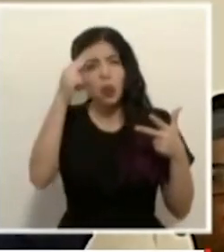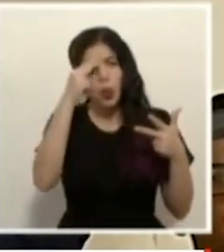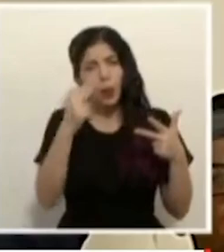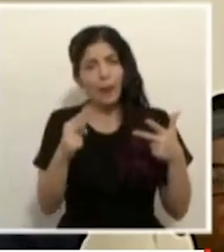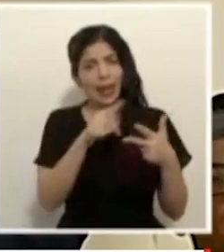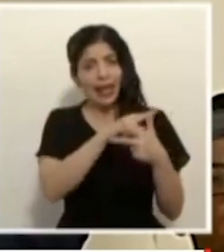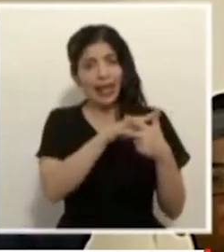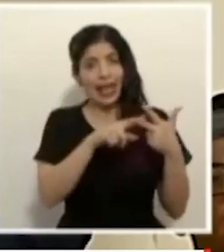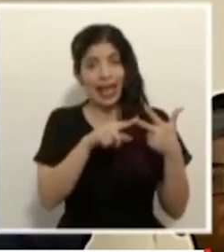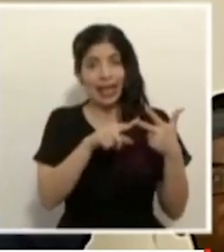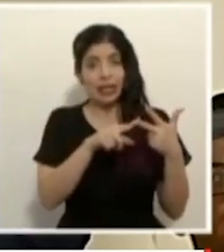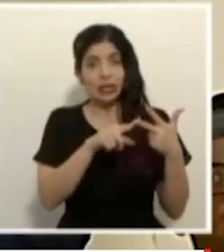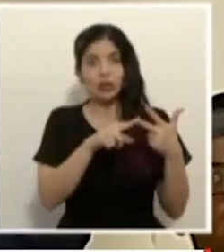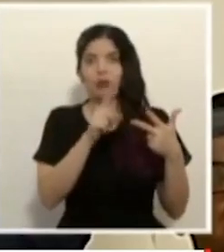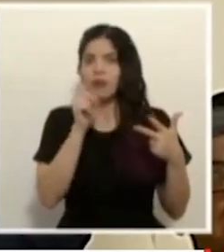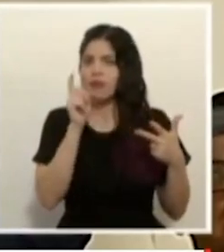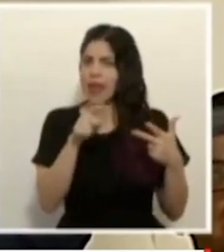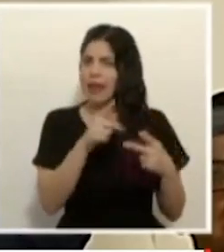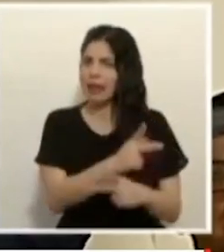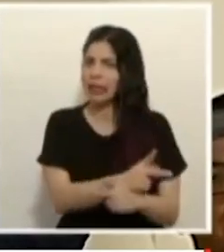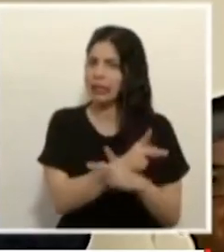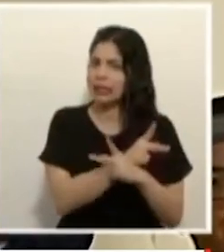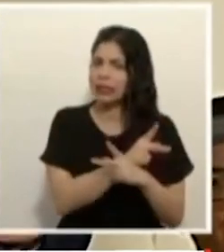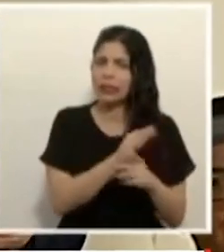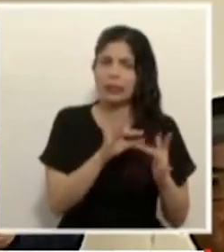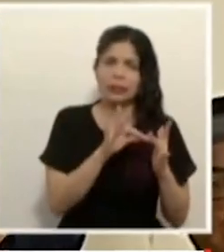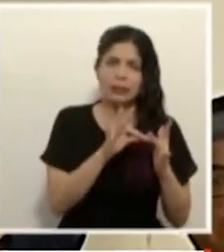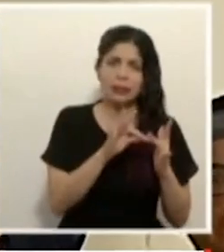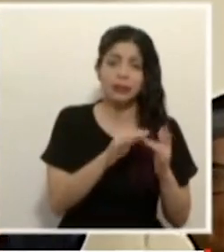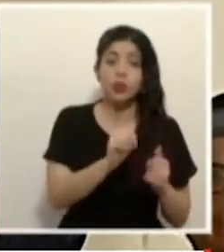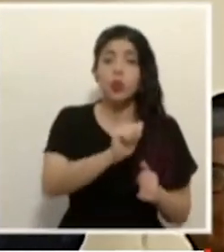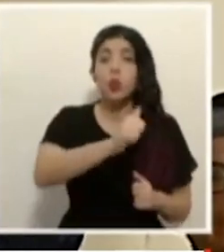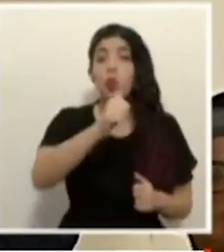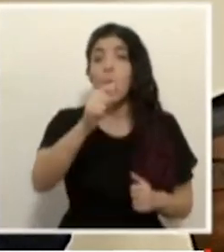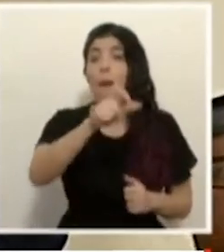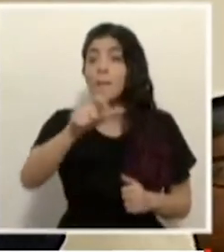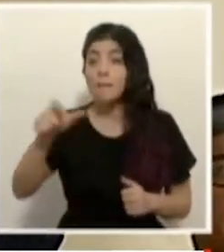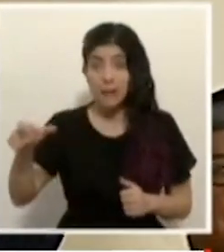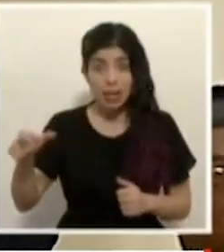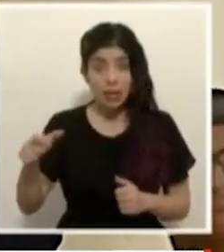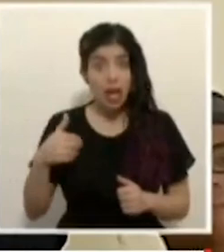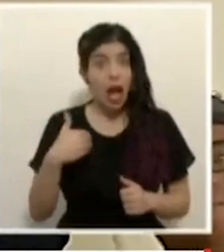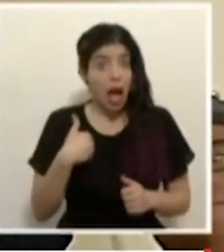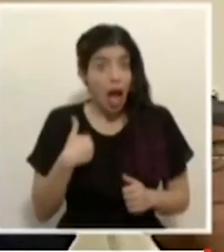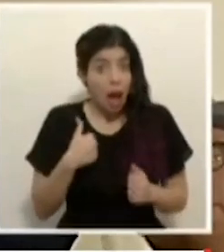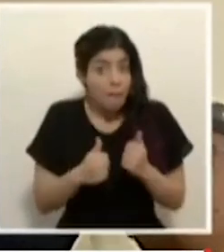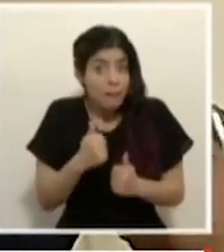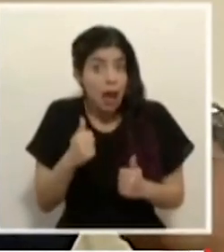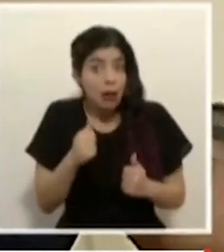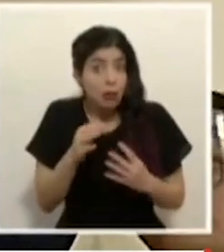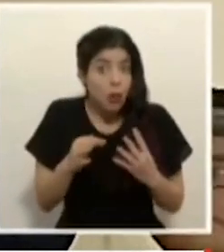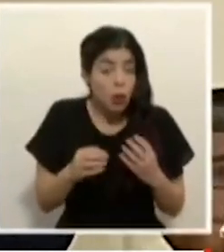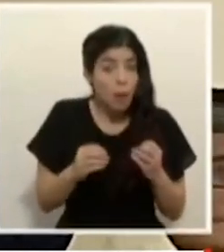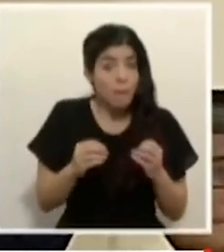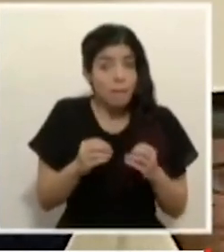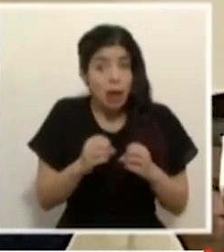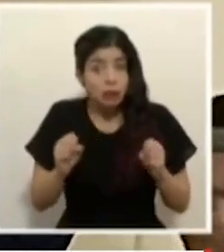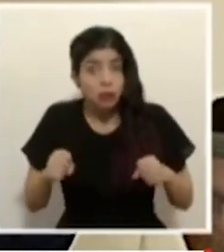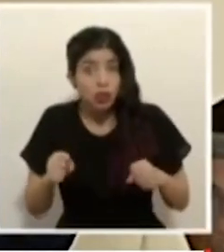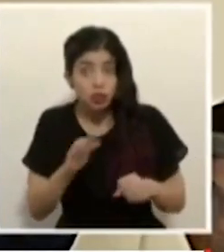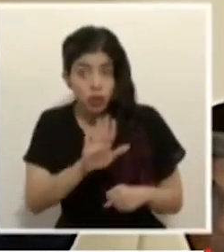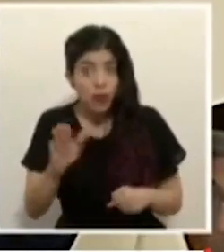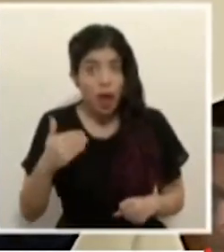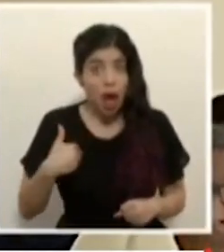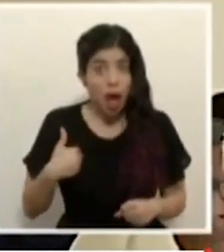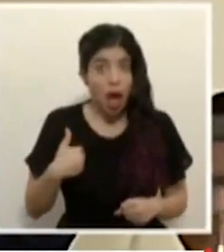A ellos y a ellas nos debemos proteger. Y el resto, que tienen más posibilidades, tendrá